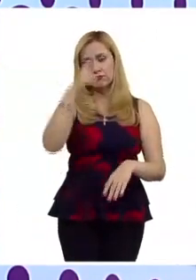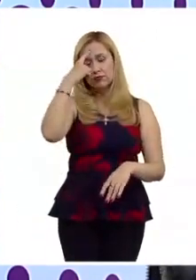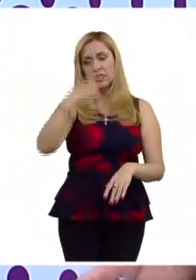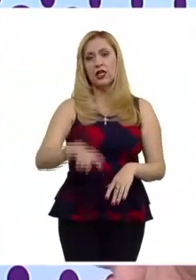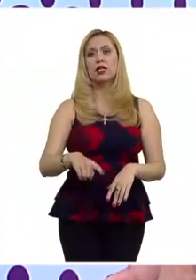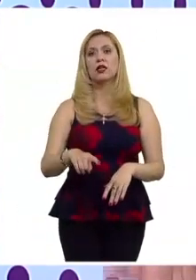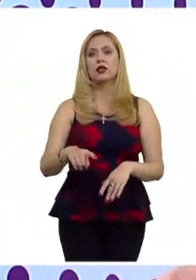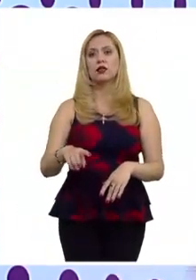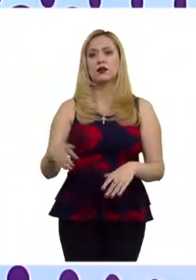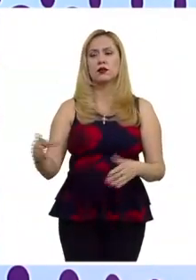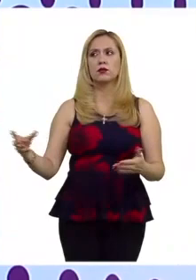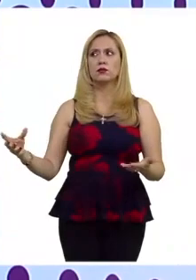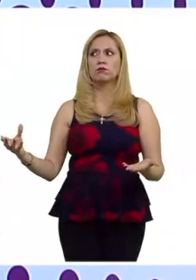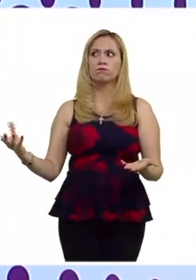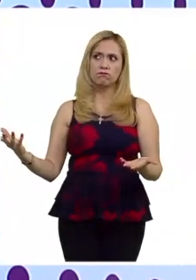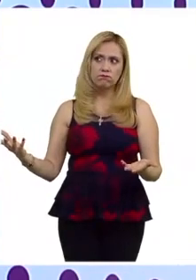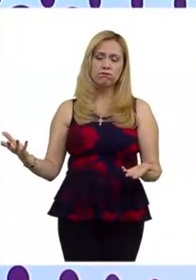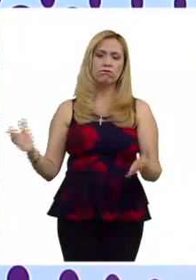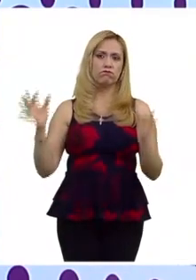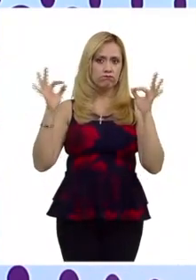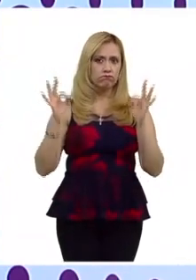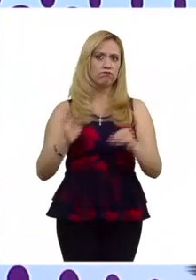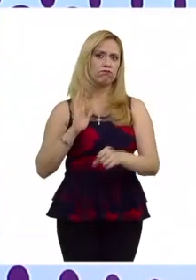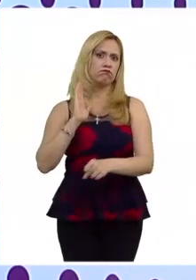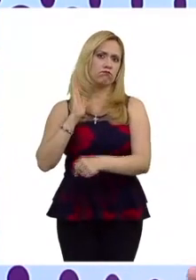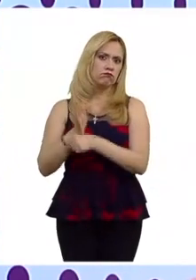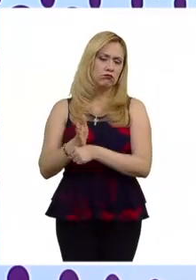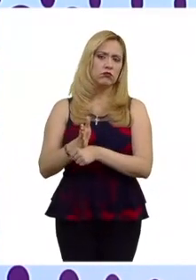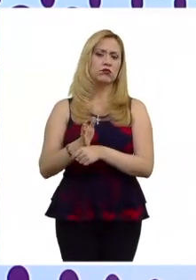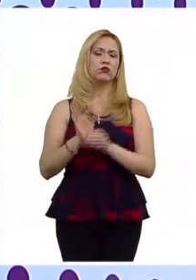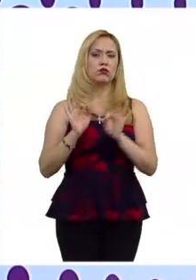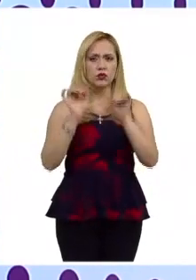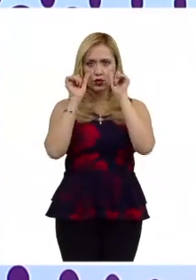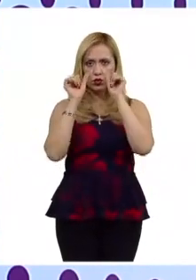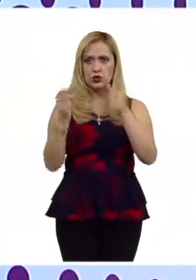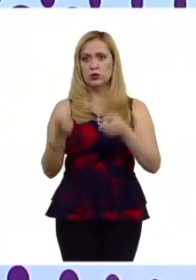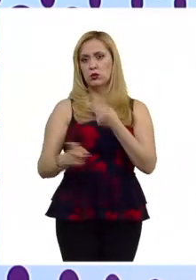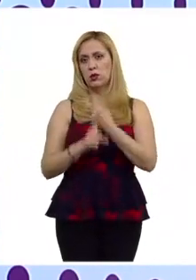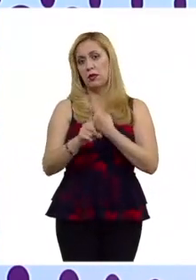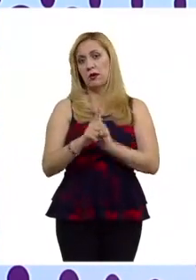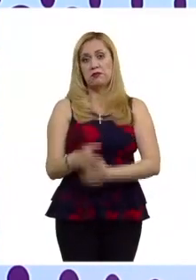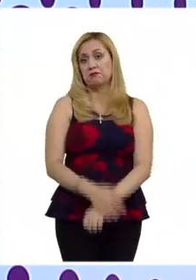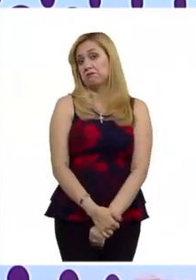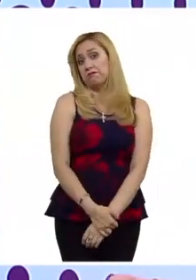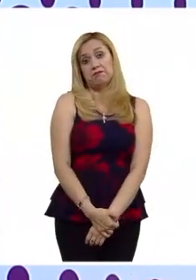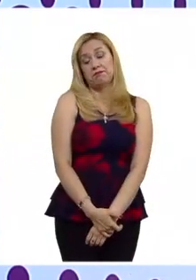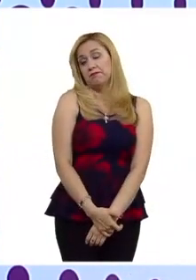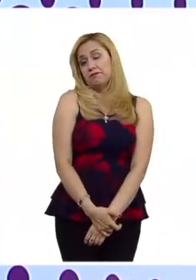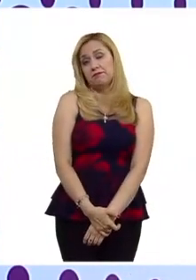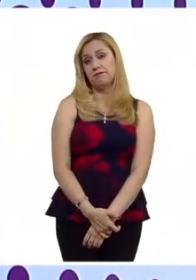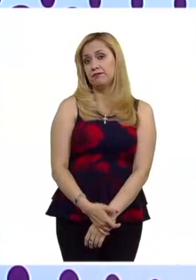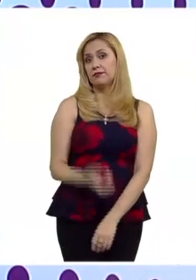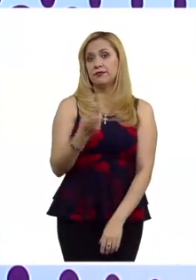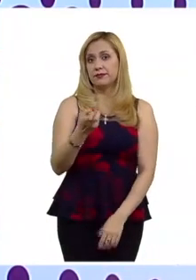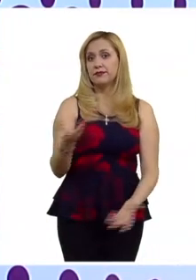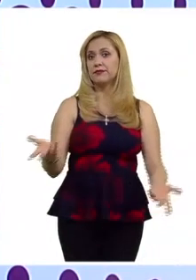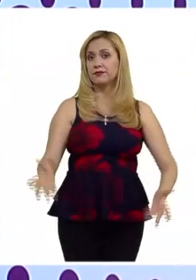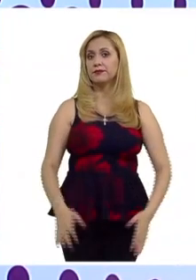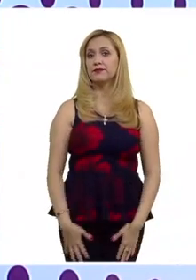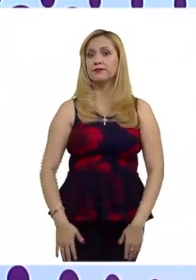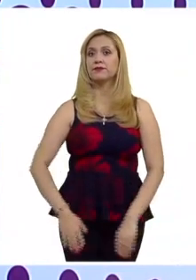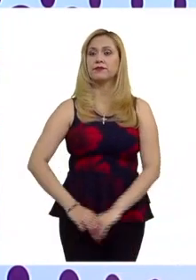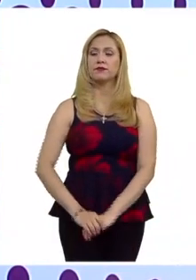integrales no necesariamente sancionatorias para atender esta situación entonces esos son antecedentes hay